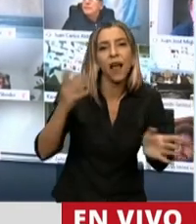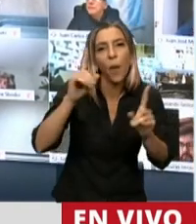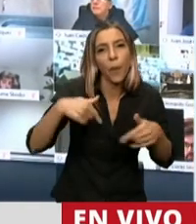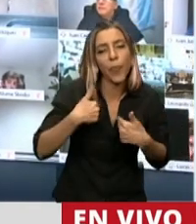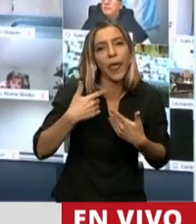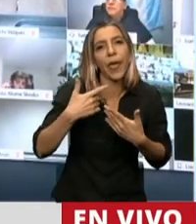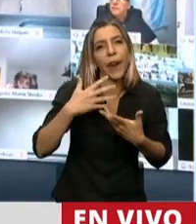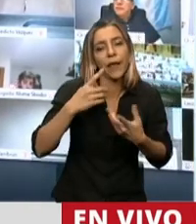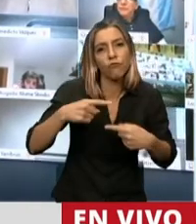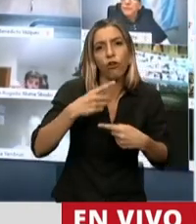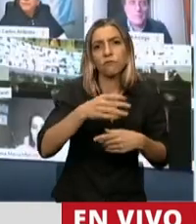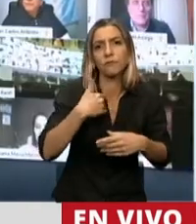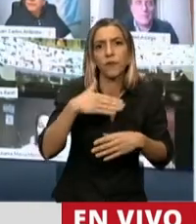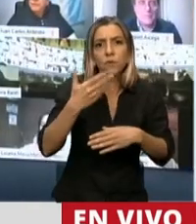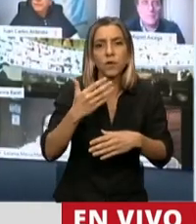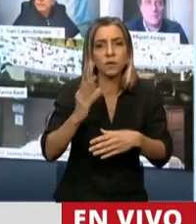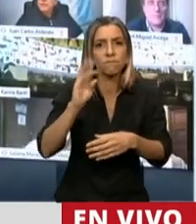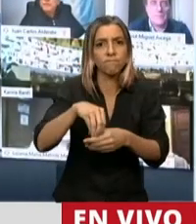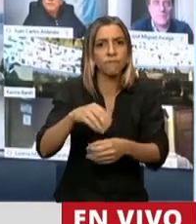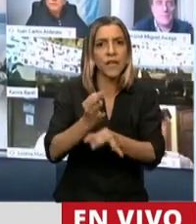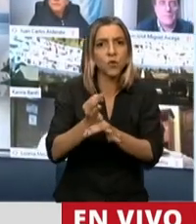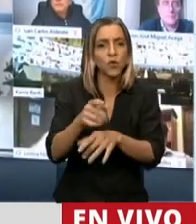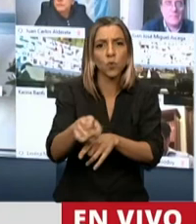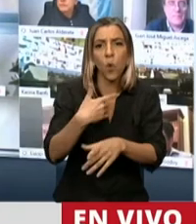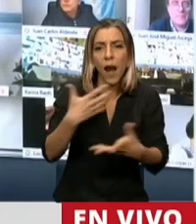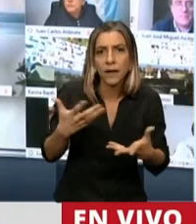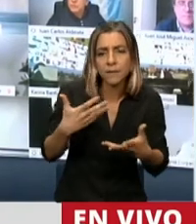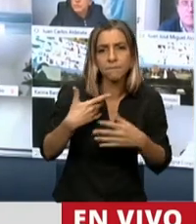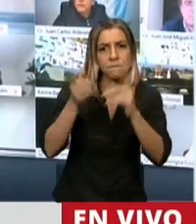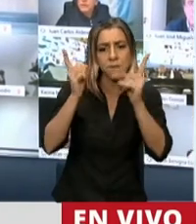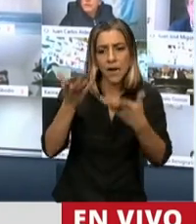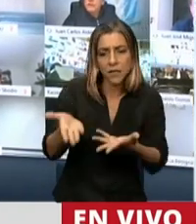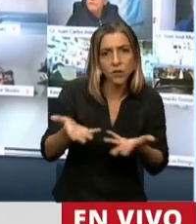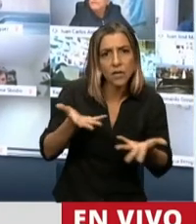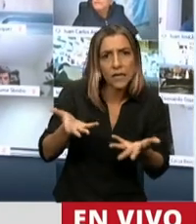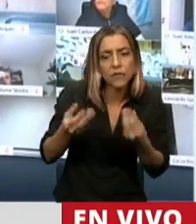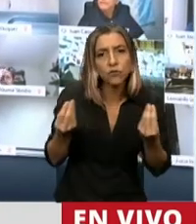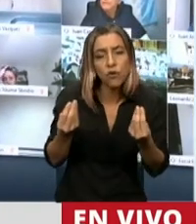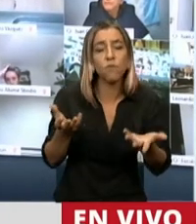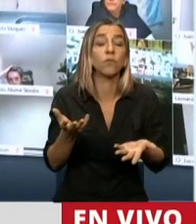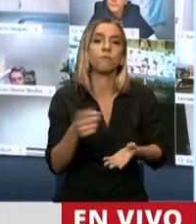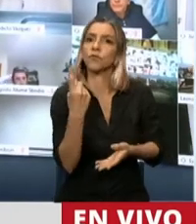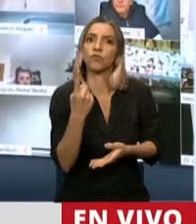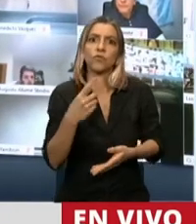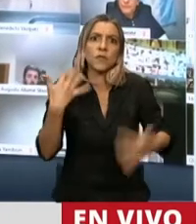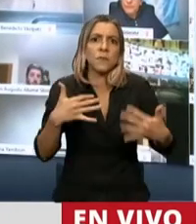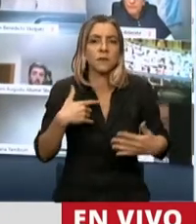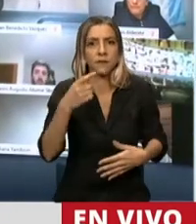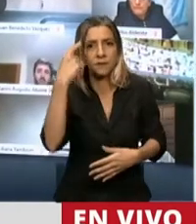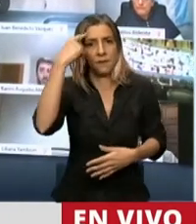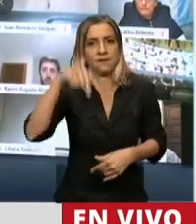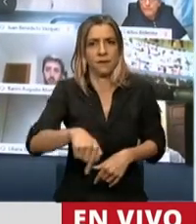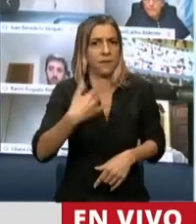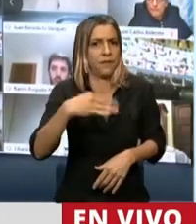se ven en la escuela, las ven las maestras. ¿Cómo no vamos a pedir la vuelta a clase, la emergencia educativa?